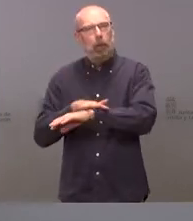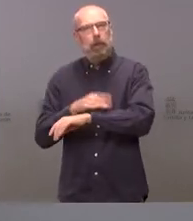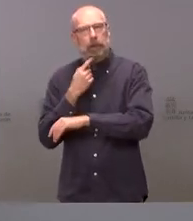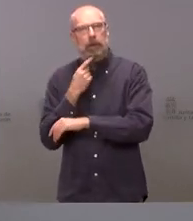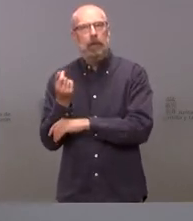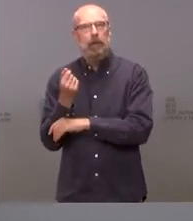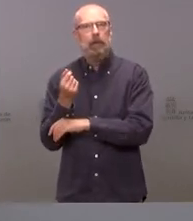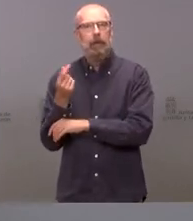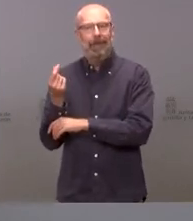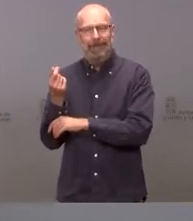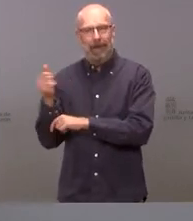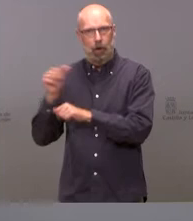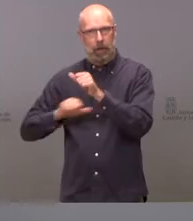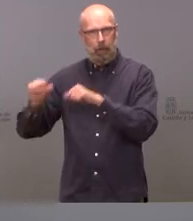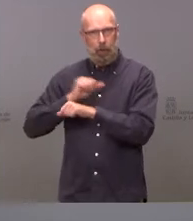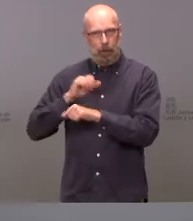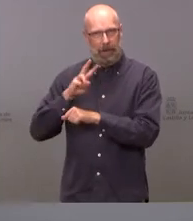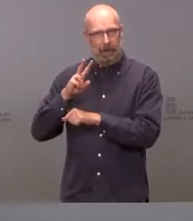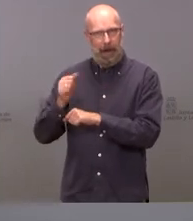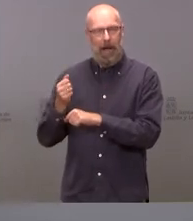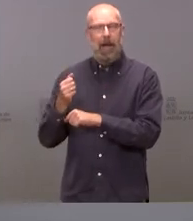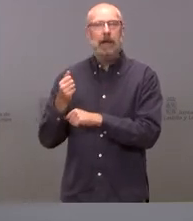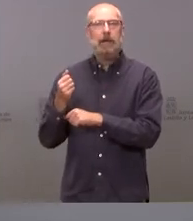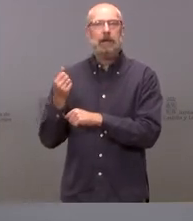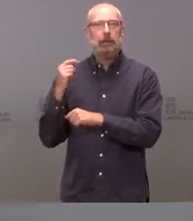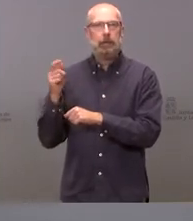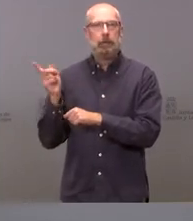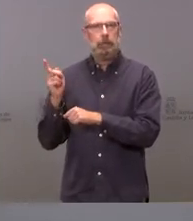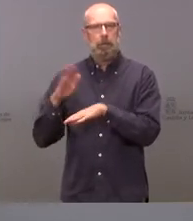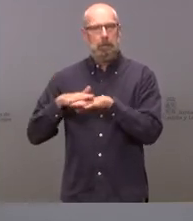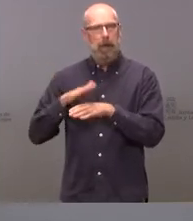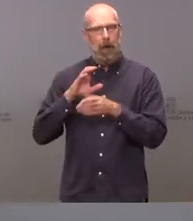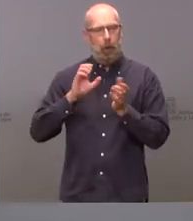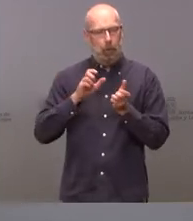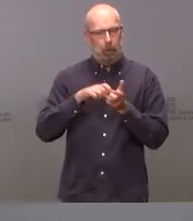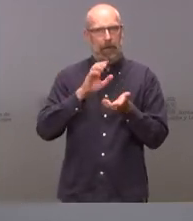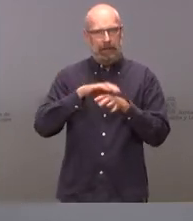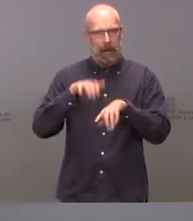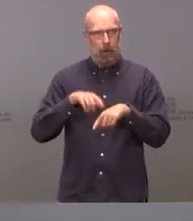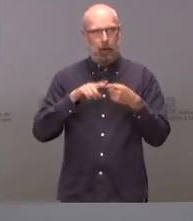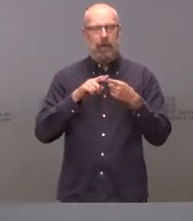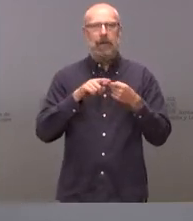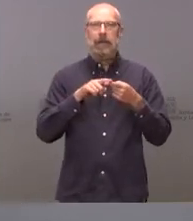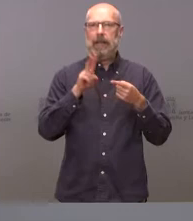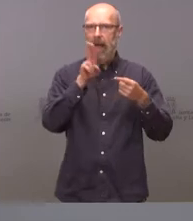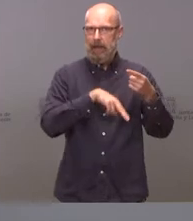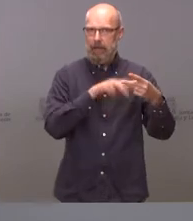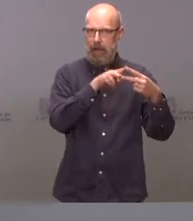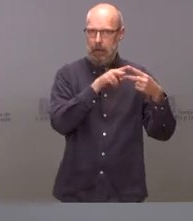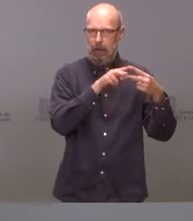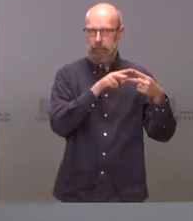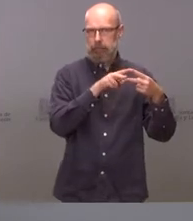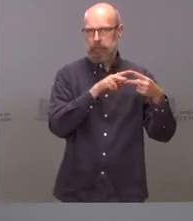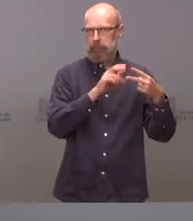devolución del IVA no sólo a la Junta de Castilla y León y a la Junta de Galicia que somos las dos administraciones que hemos ganado la